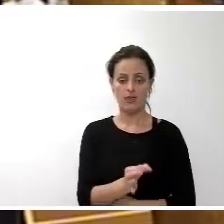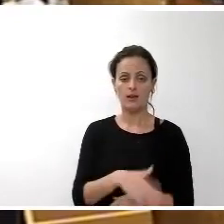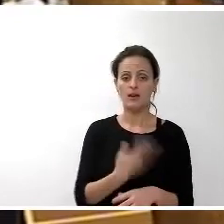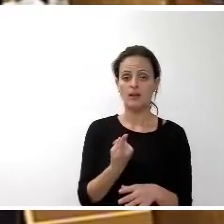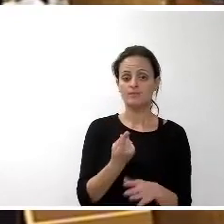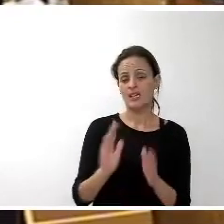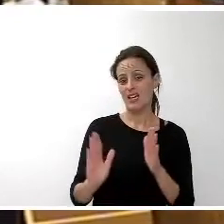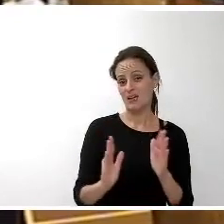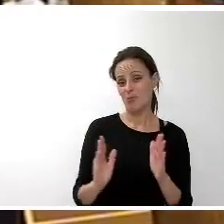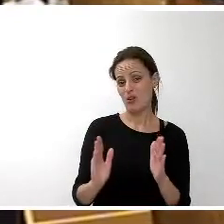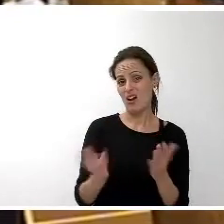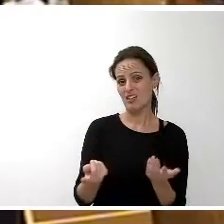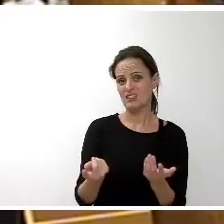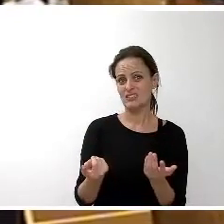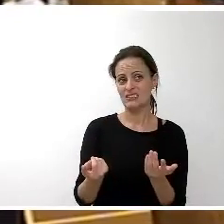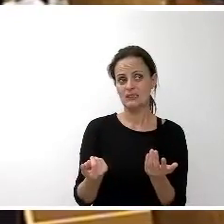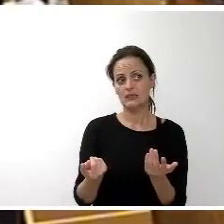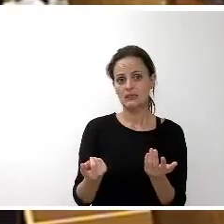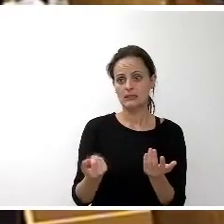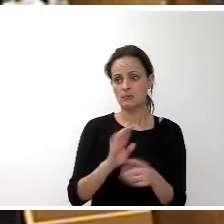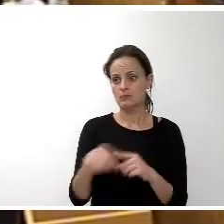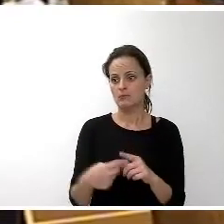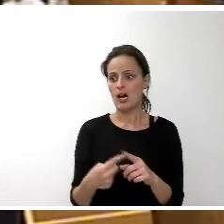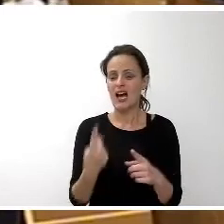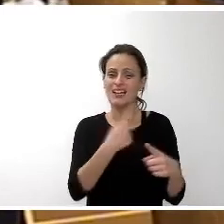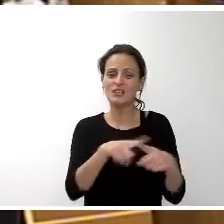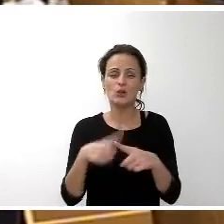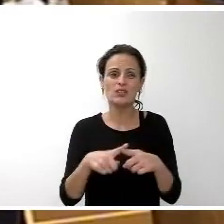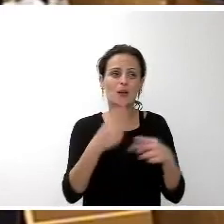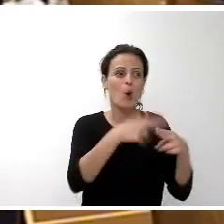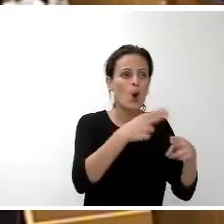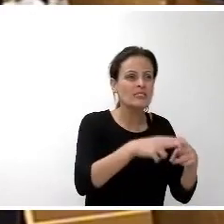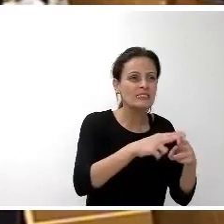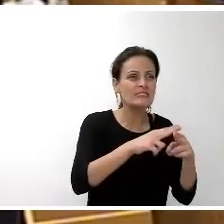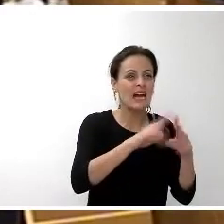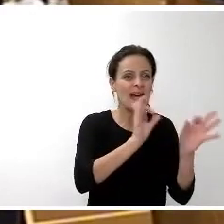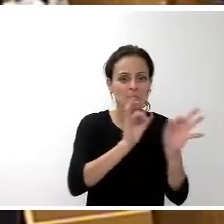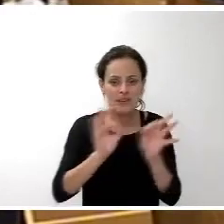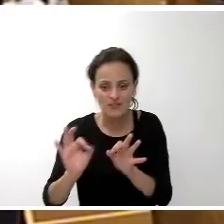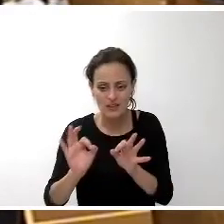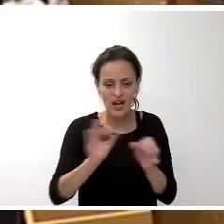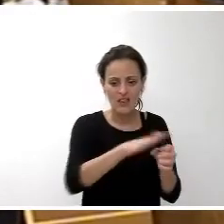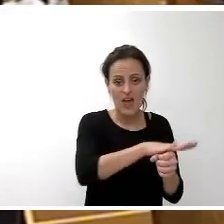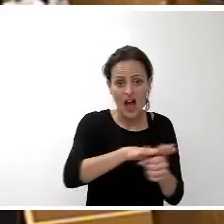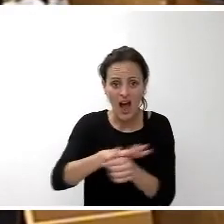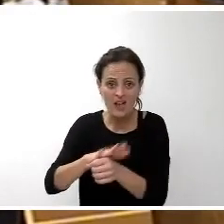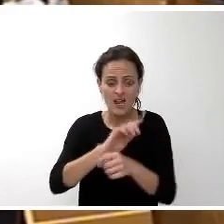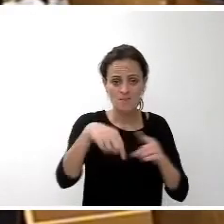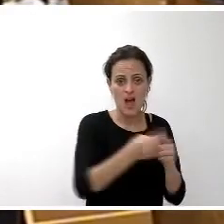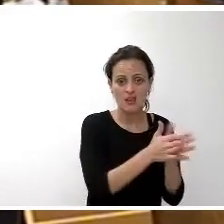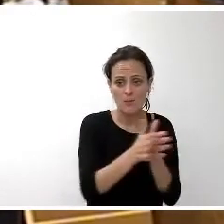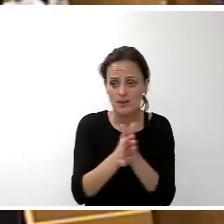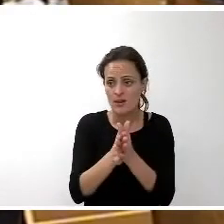tenemos no da tiempo a entrar en profundidad en muchas políticas concretas de muchas áreas y de muchos compañeros que están haciendo una labor